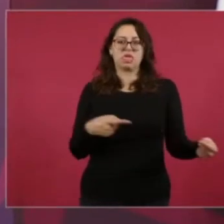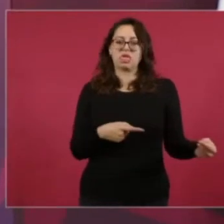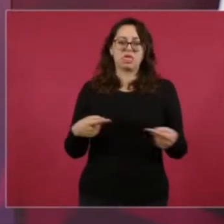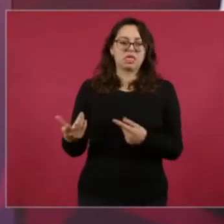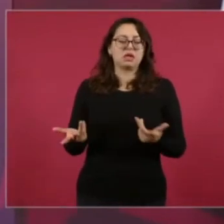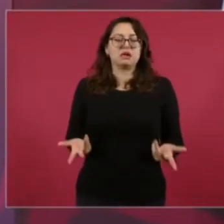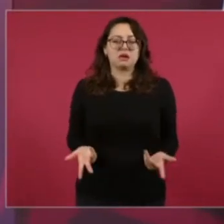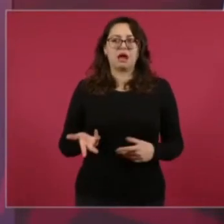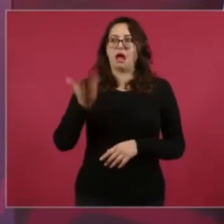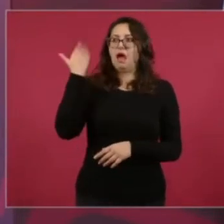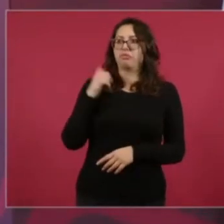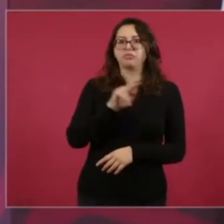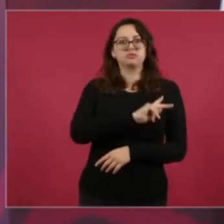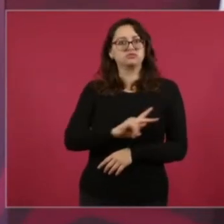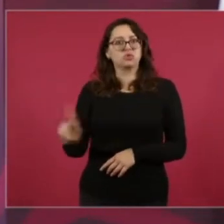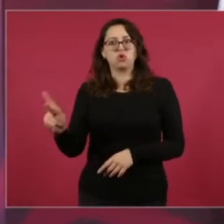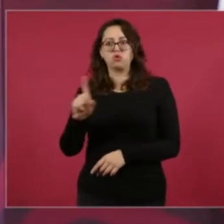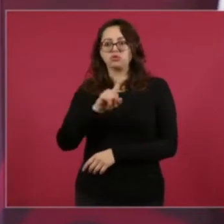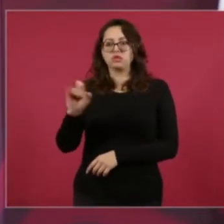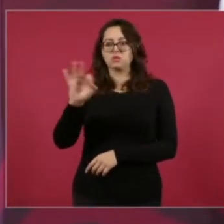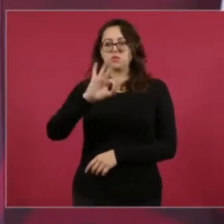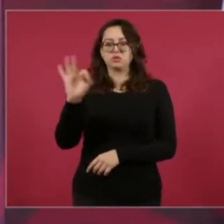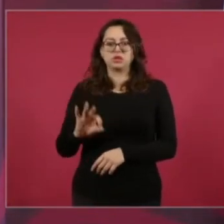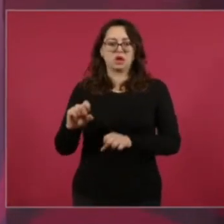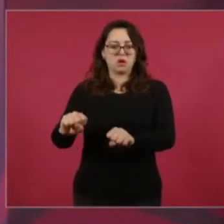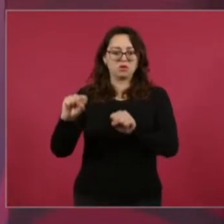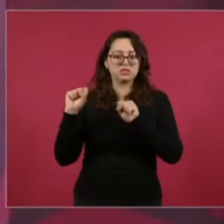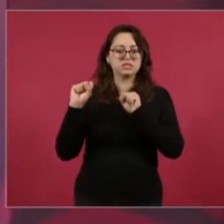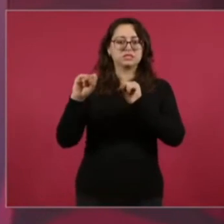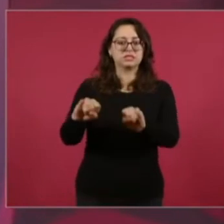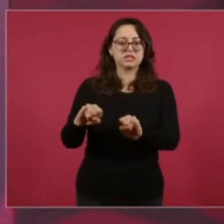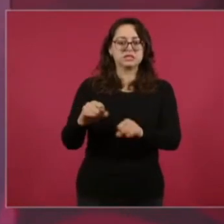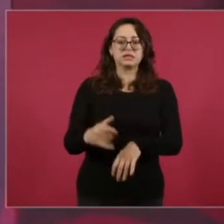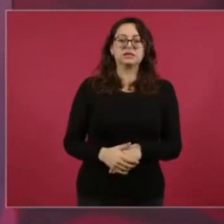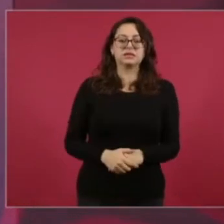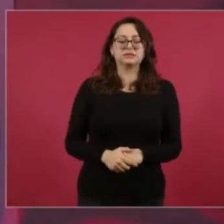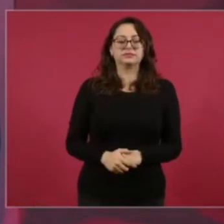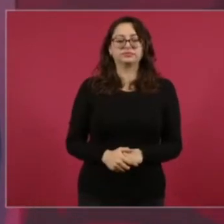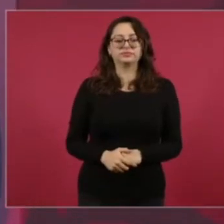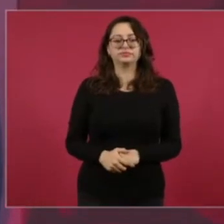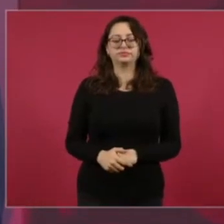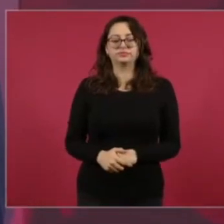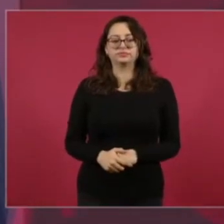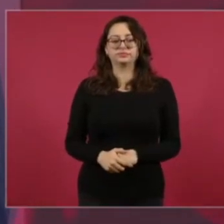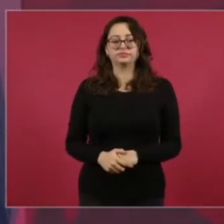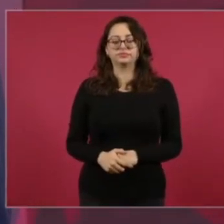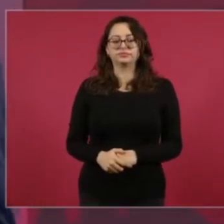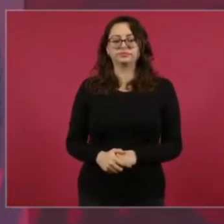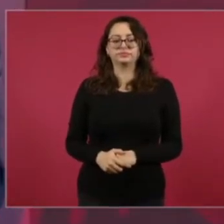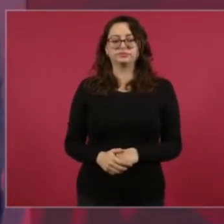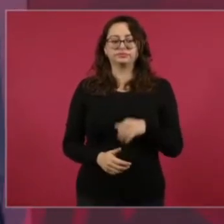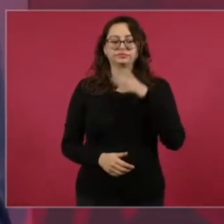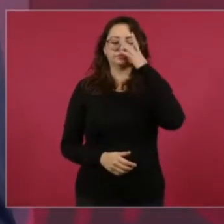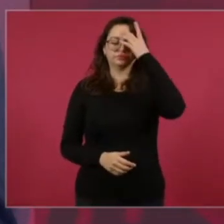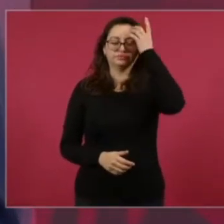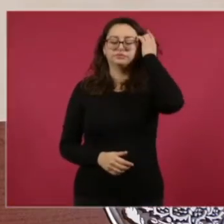van a decir que no salen las cuentas, porque dije 260 y 200, faltan 40. Pues